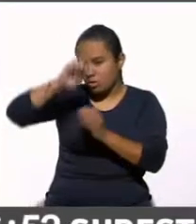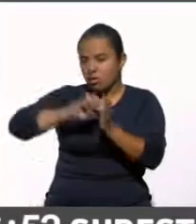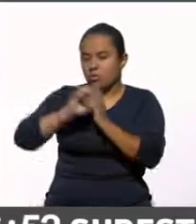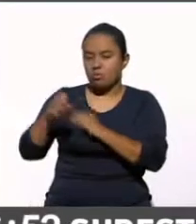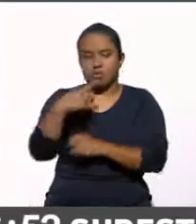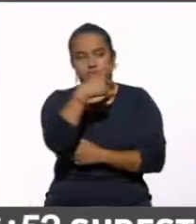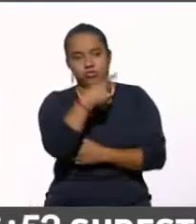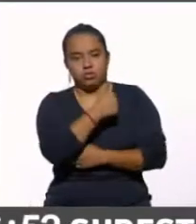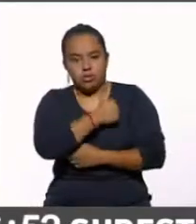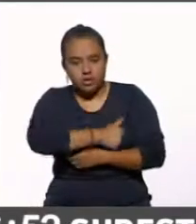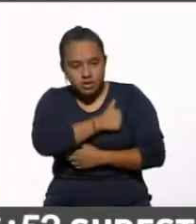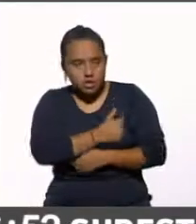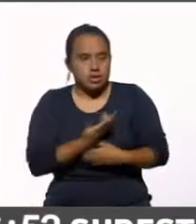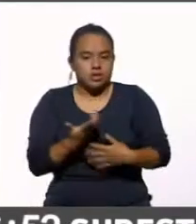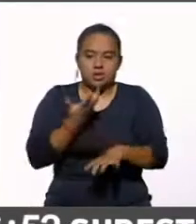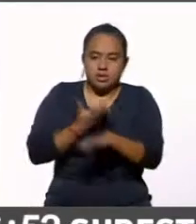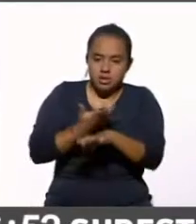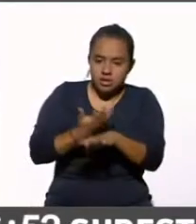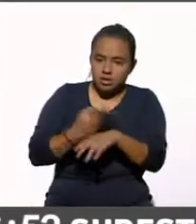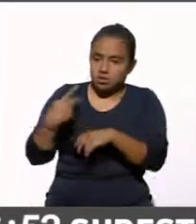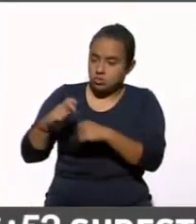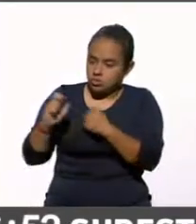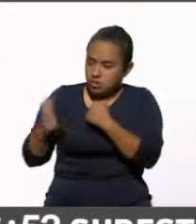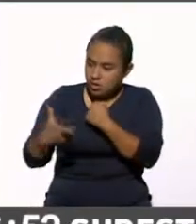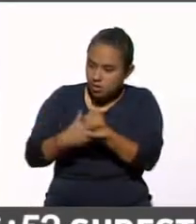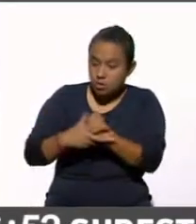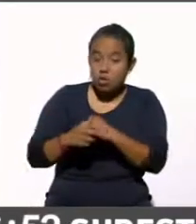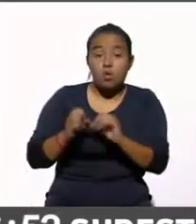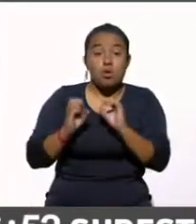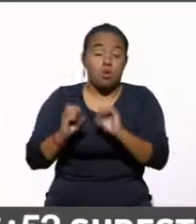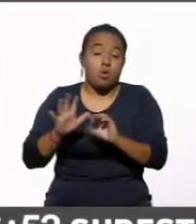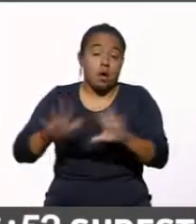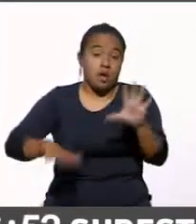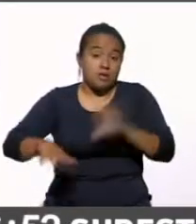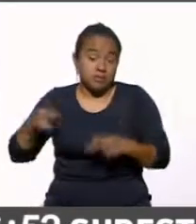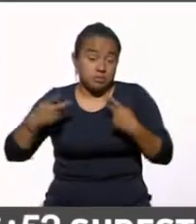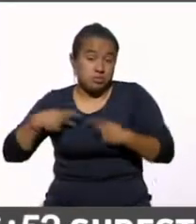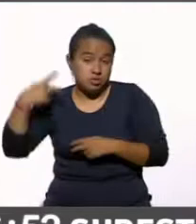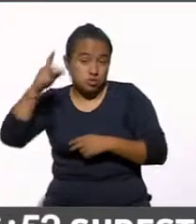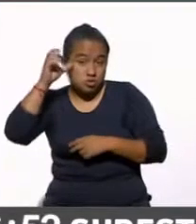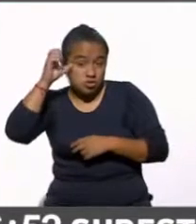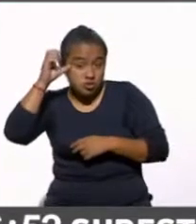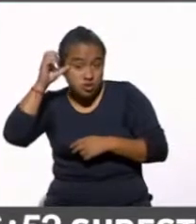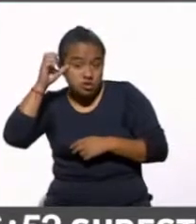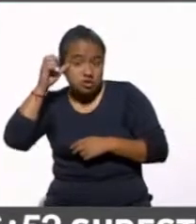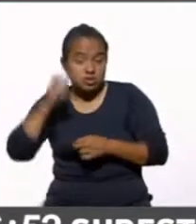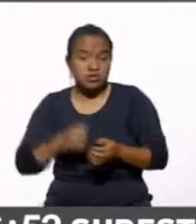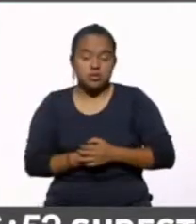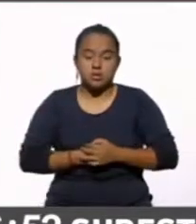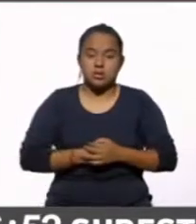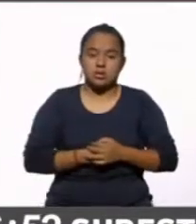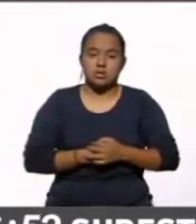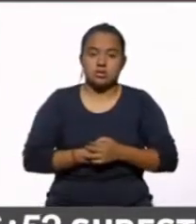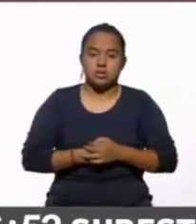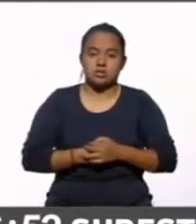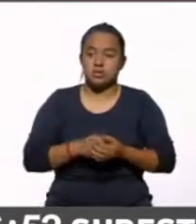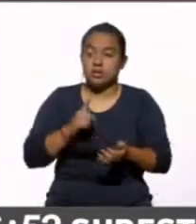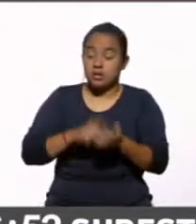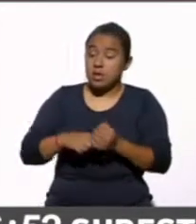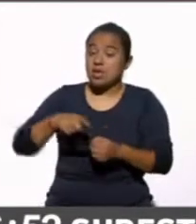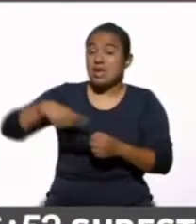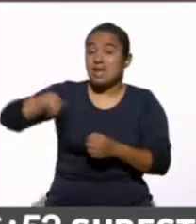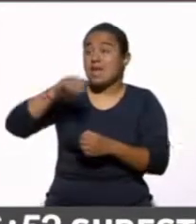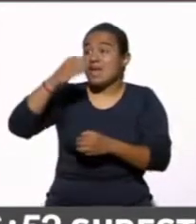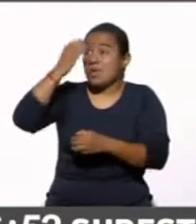canadienses, los estadounidenses, los europeos en general o incluso los chinos, una nacionalidad que no conocemos del todo bien,